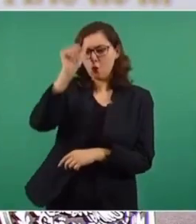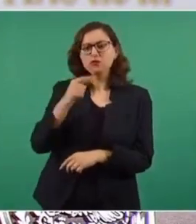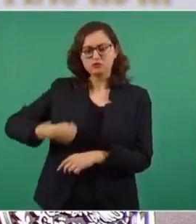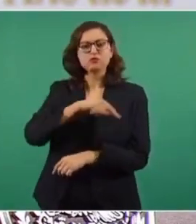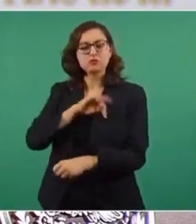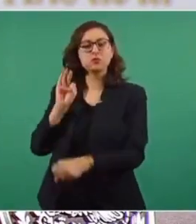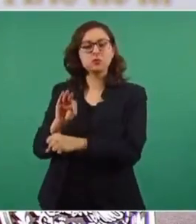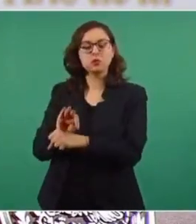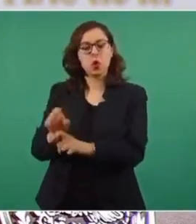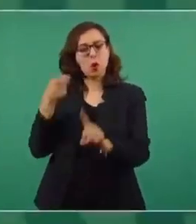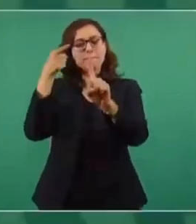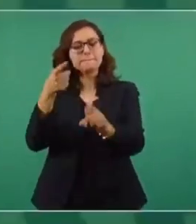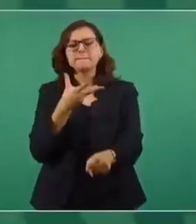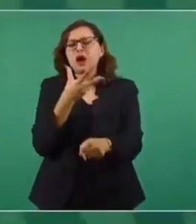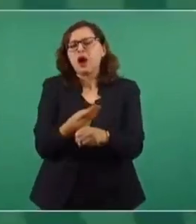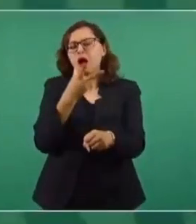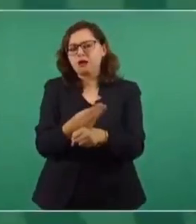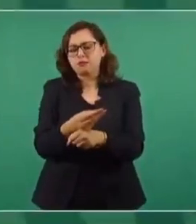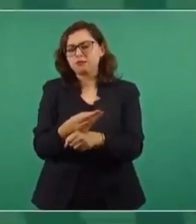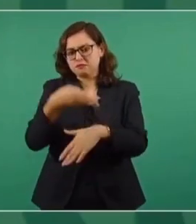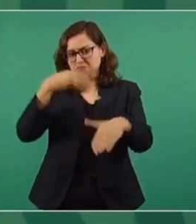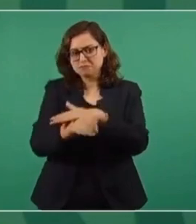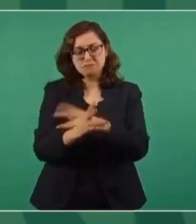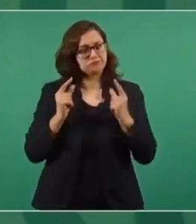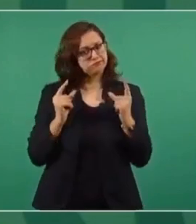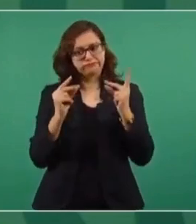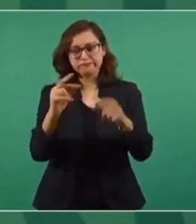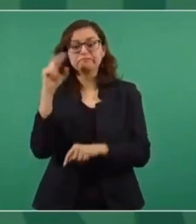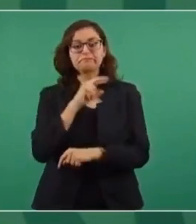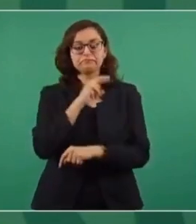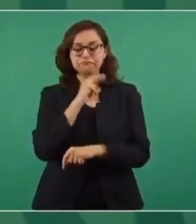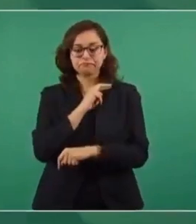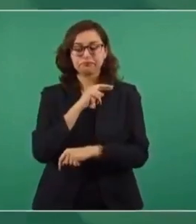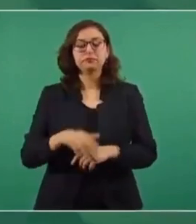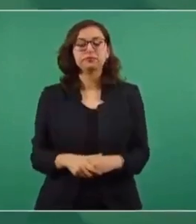es rehabilitar la línea lo más pronto posible.